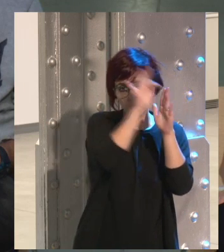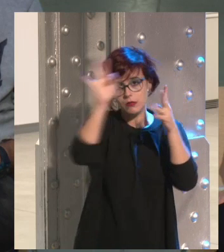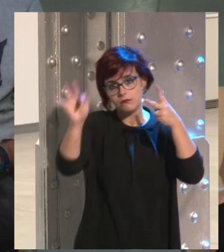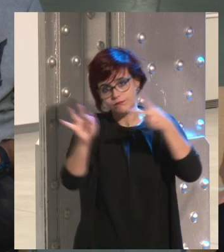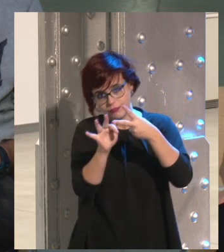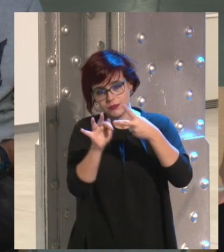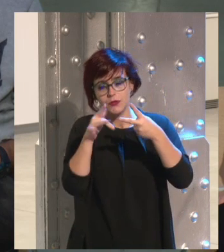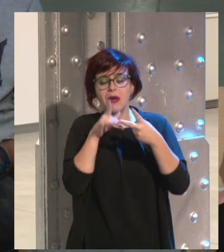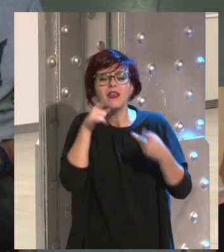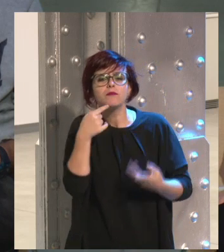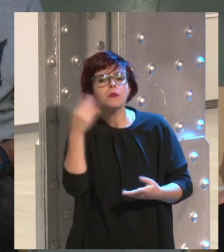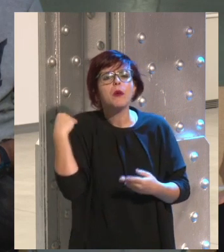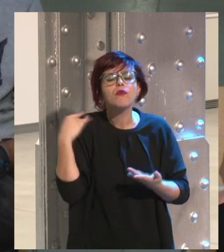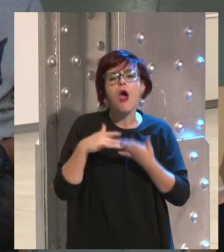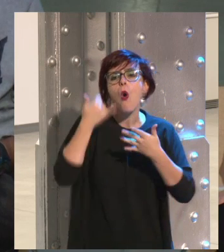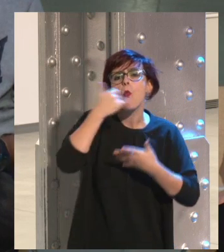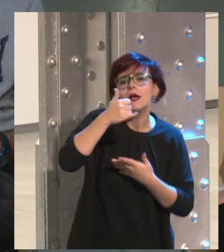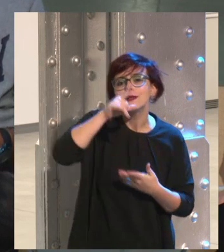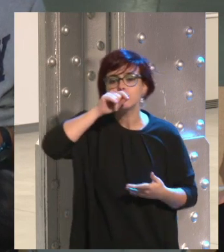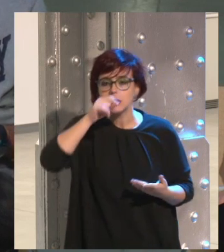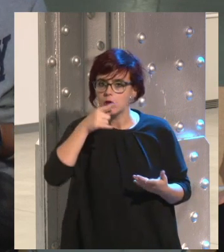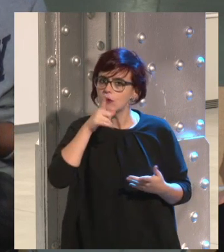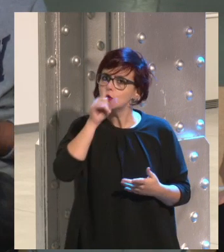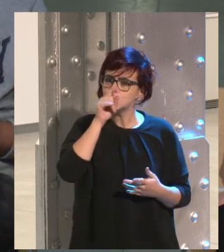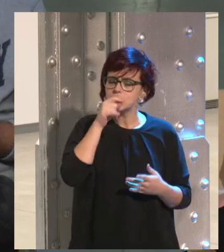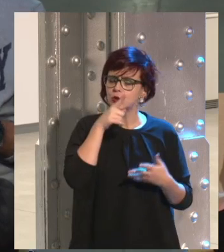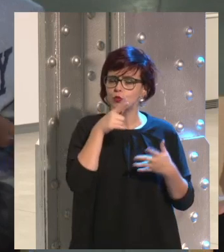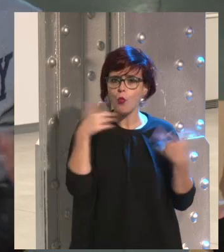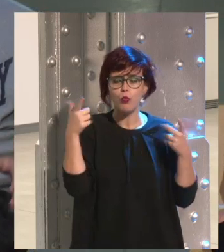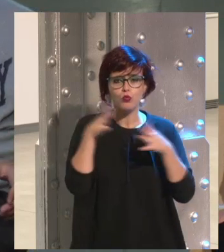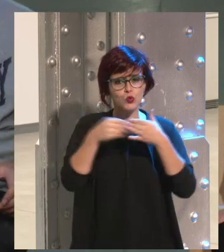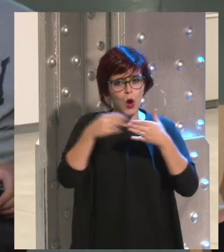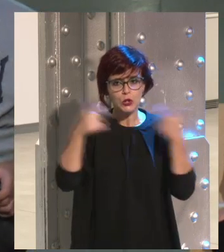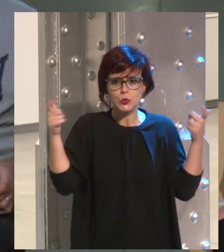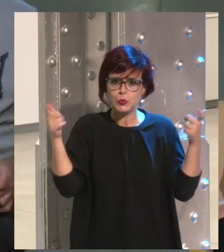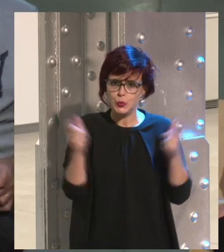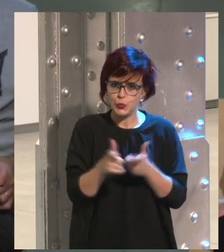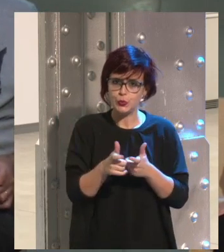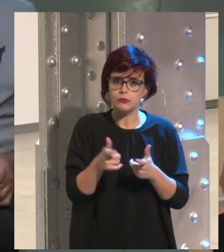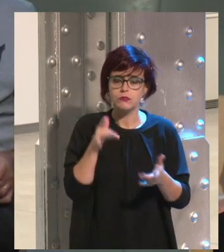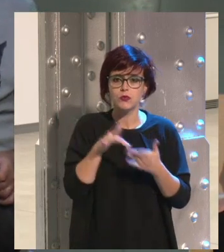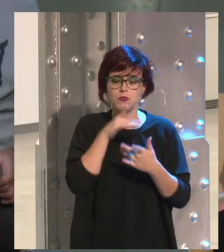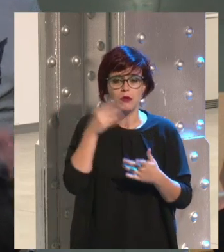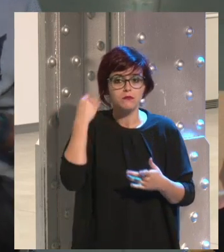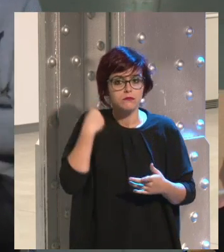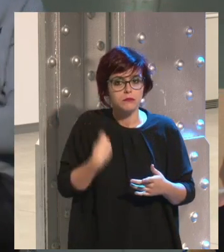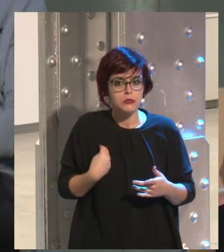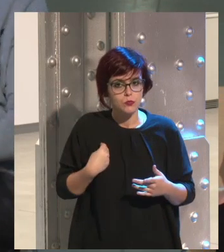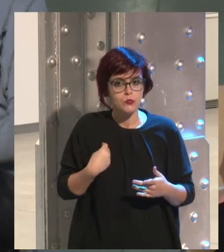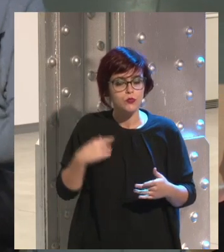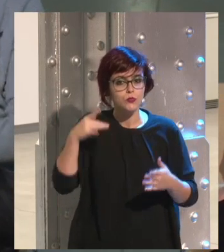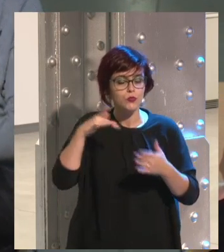bueno, ¿y qué pasa con WhatsApp? ¿y qué pasa con Twitter? Twitter han caído mucho los usuarios únicos al mes a nivel de